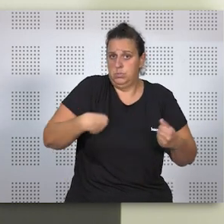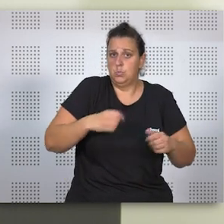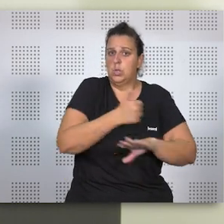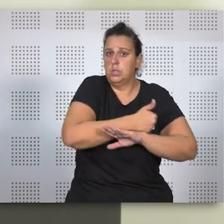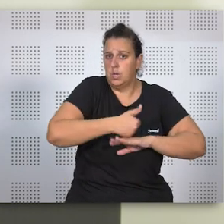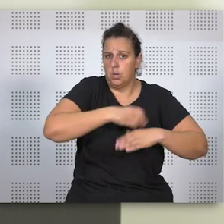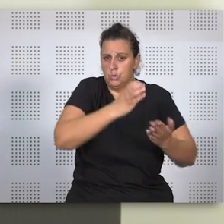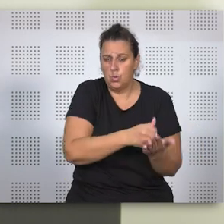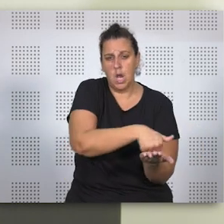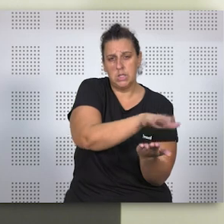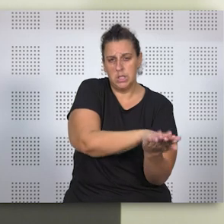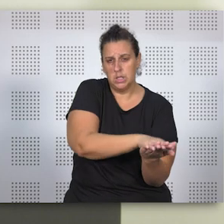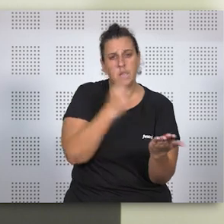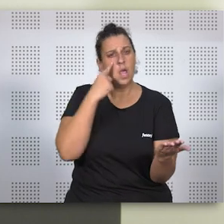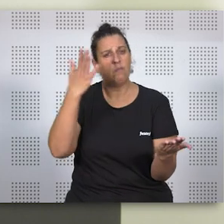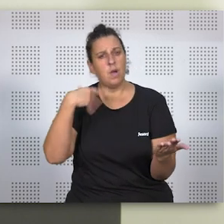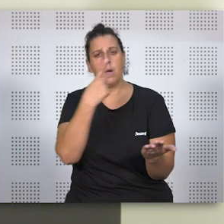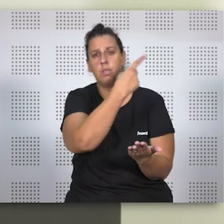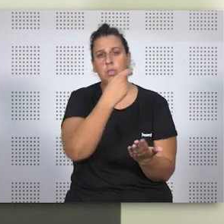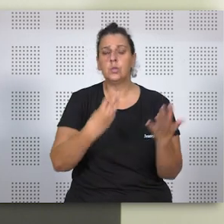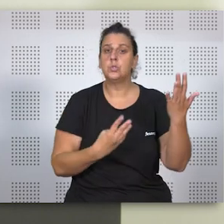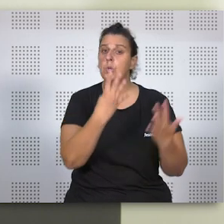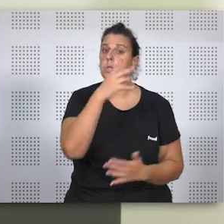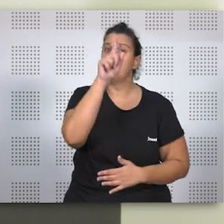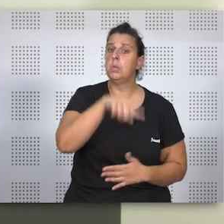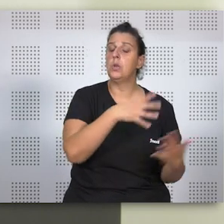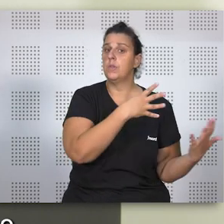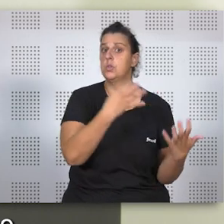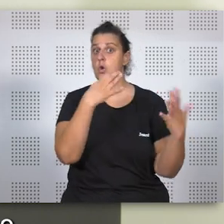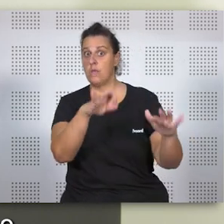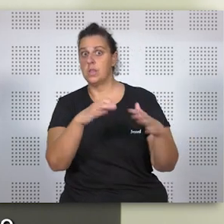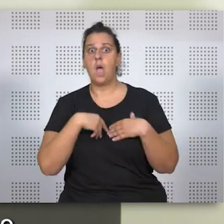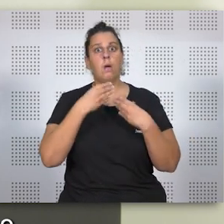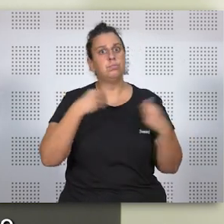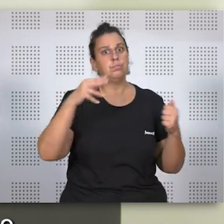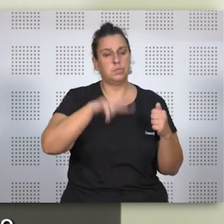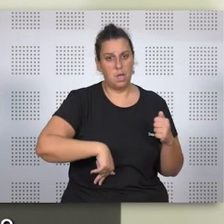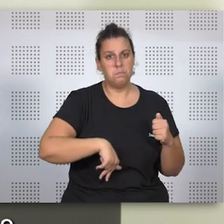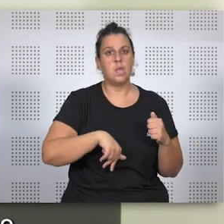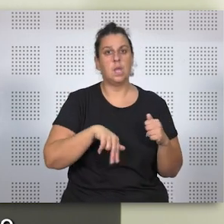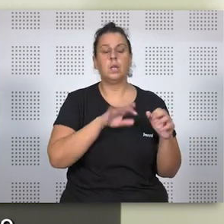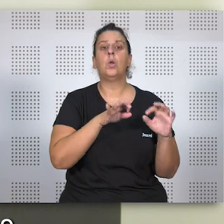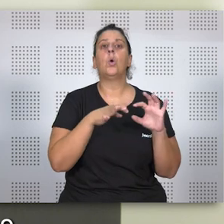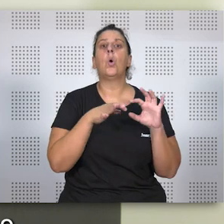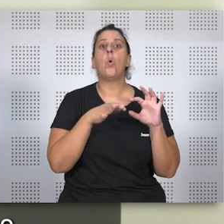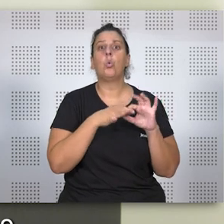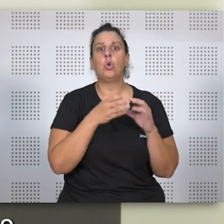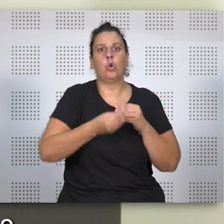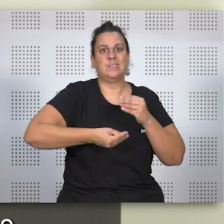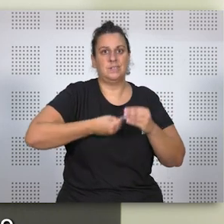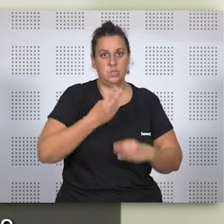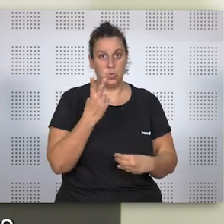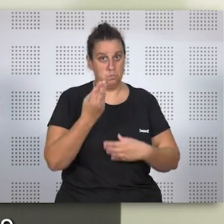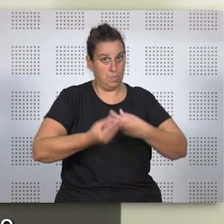constitucional en la sentencia, en una sentencia famosa, la 184 de 1990, desaparece ahora también en las uniones de hecho,